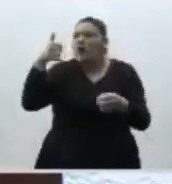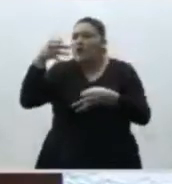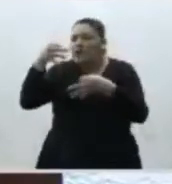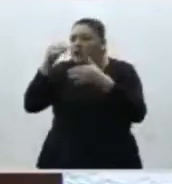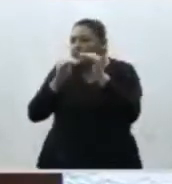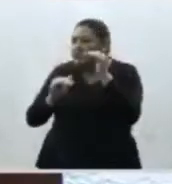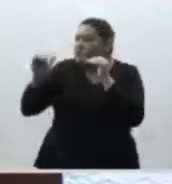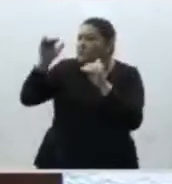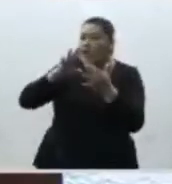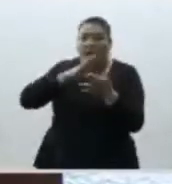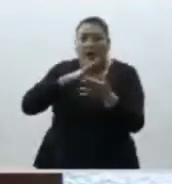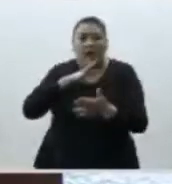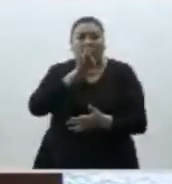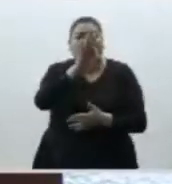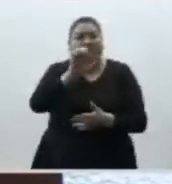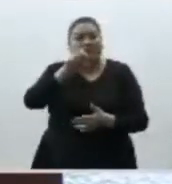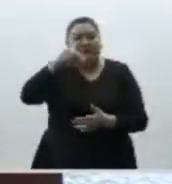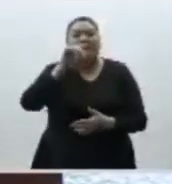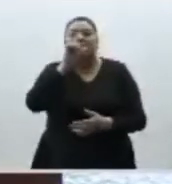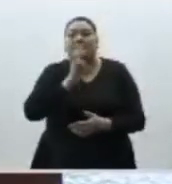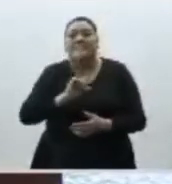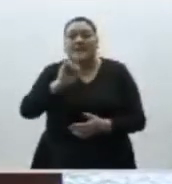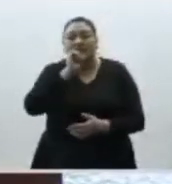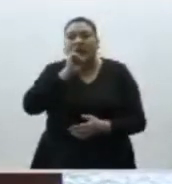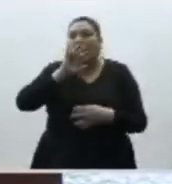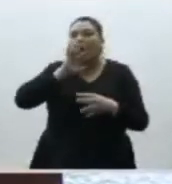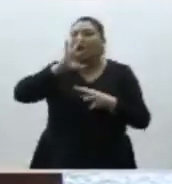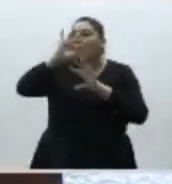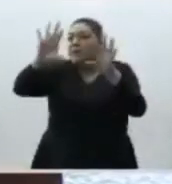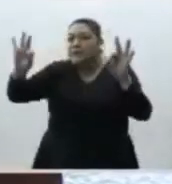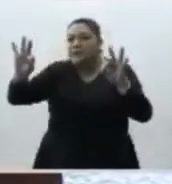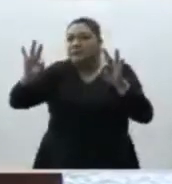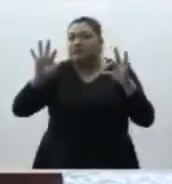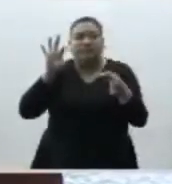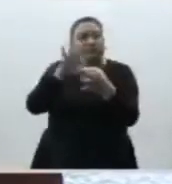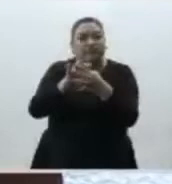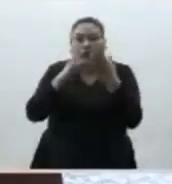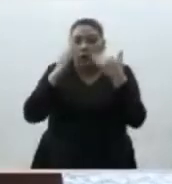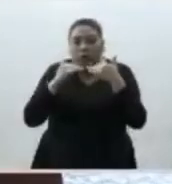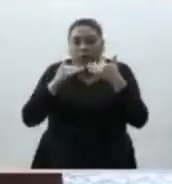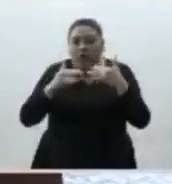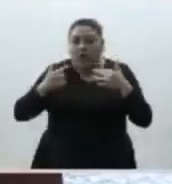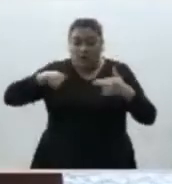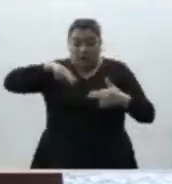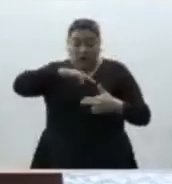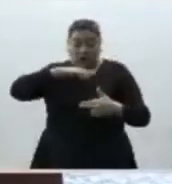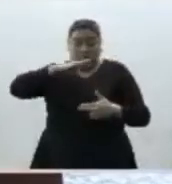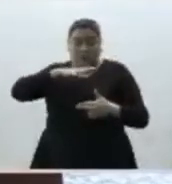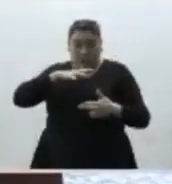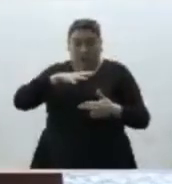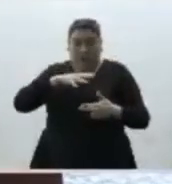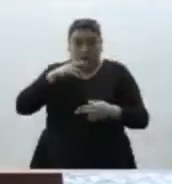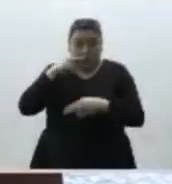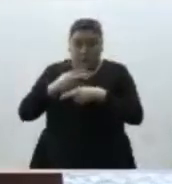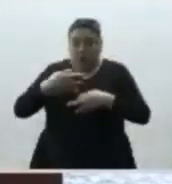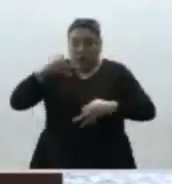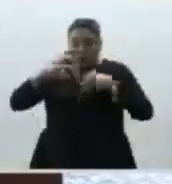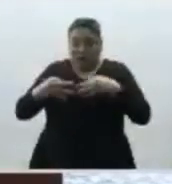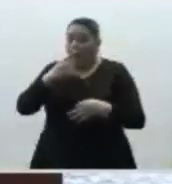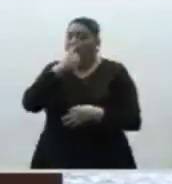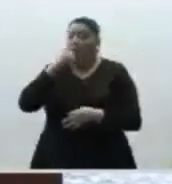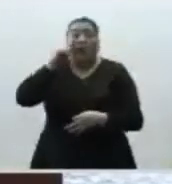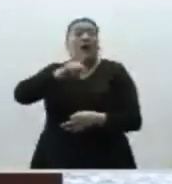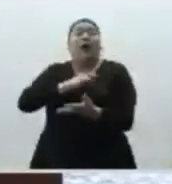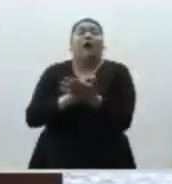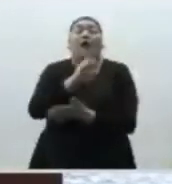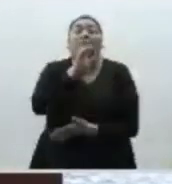por lo cual al no existir un marco jurídico específico aplicable los operadores jurídicos debemos ser muy cuidadosos al